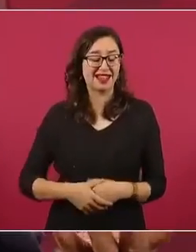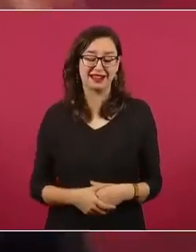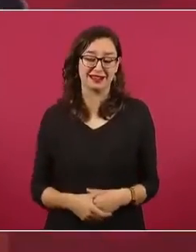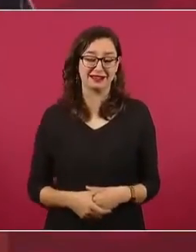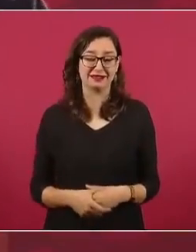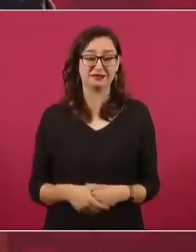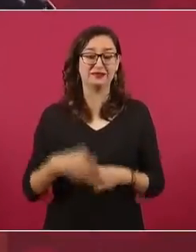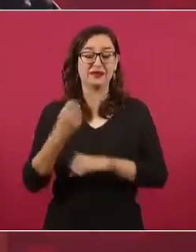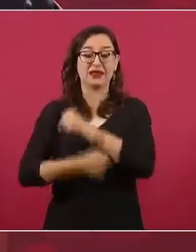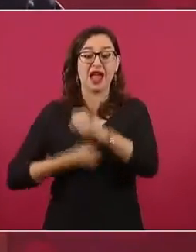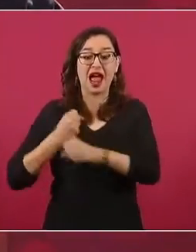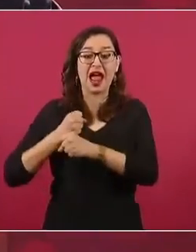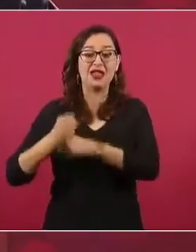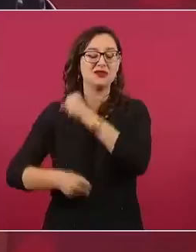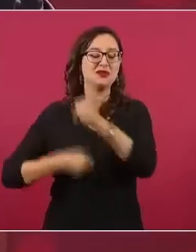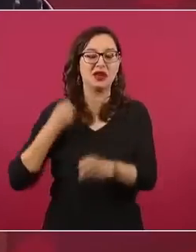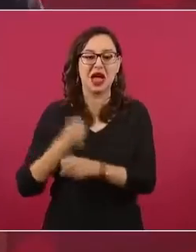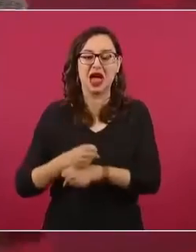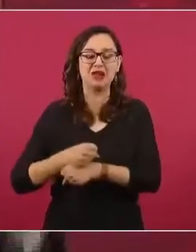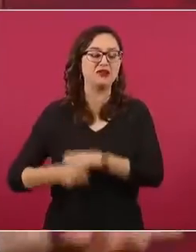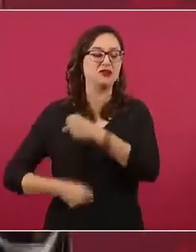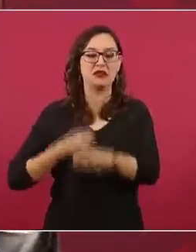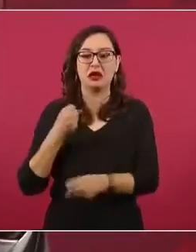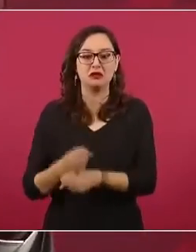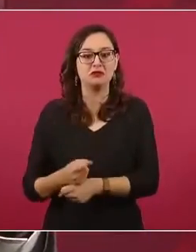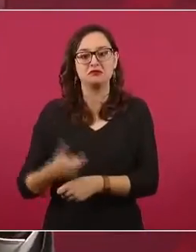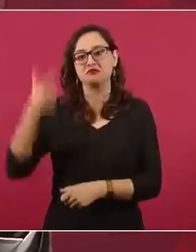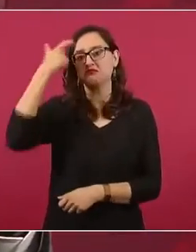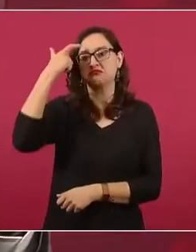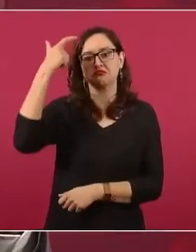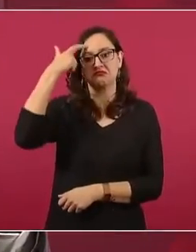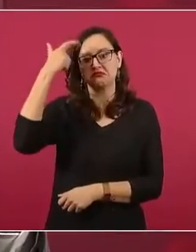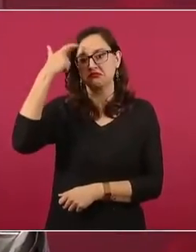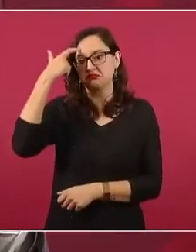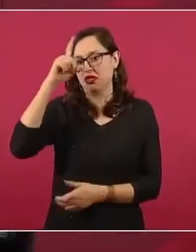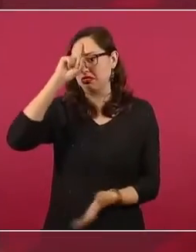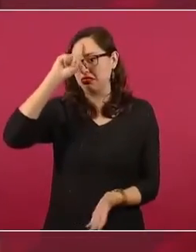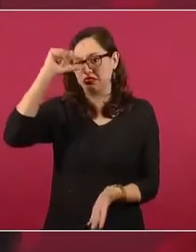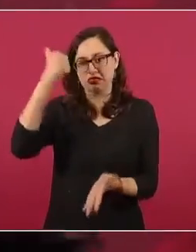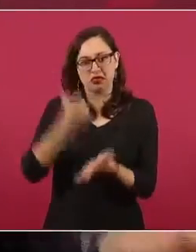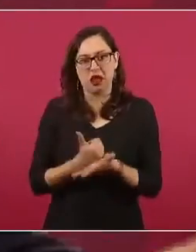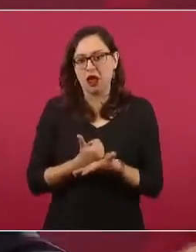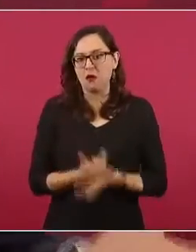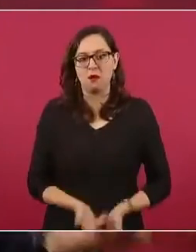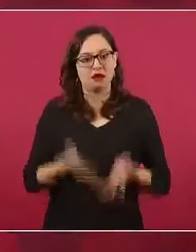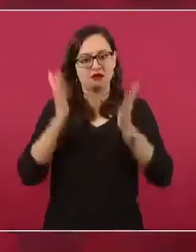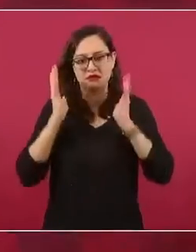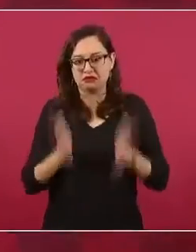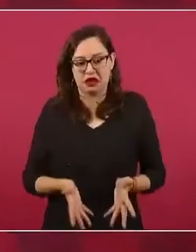¿Cómo quitarle de la cabeza a algunos de que ya